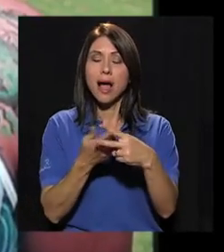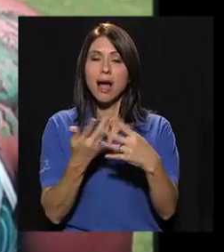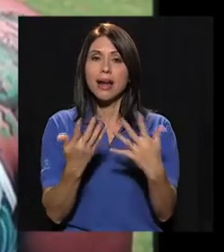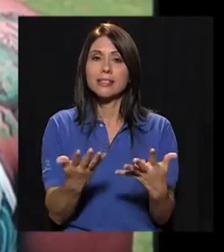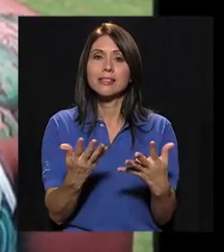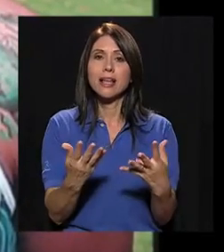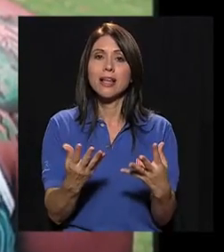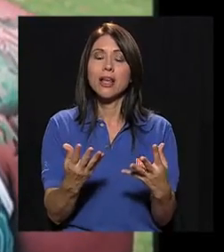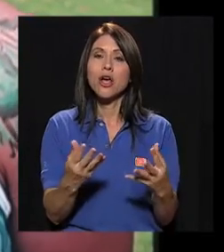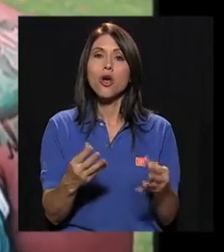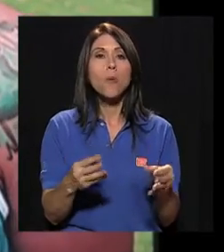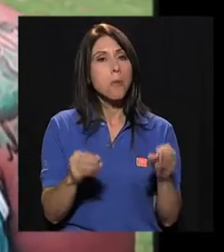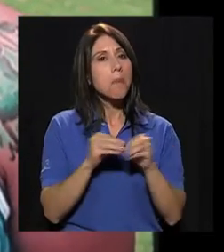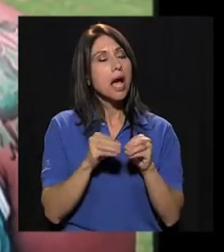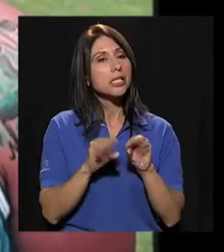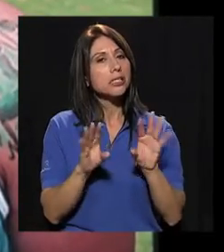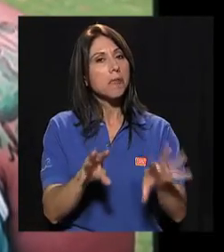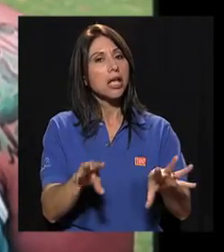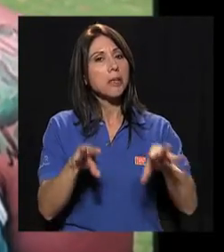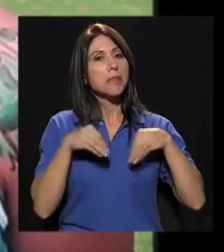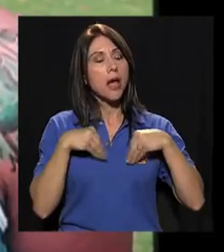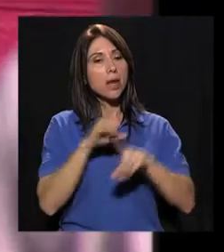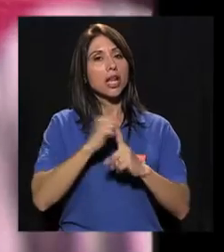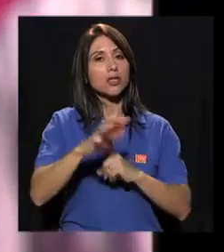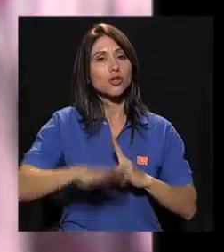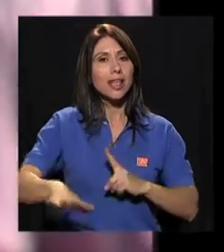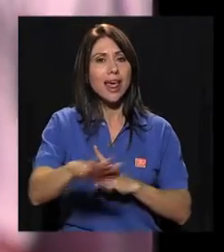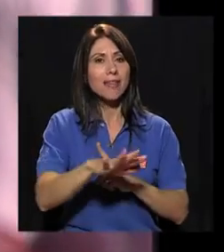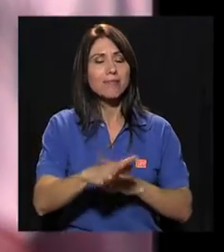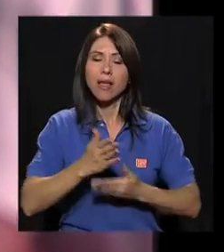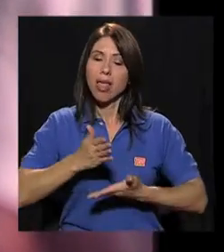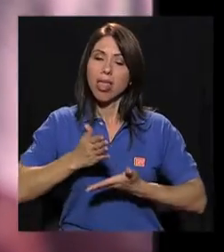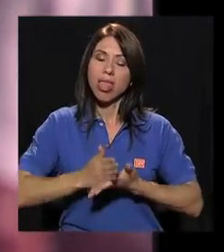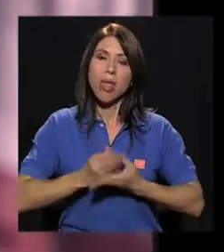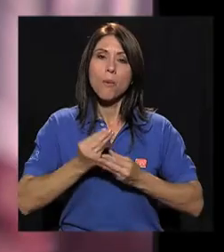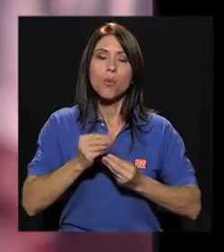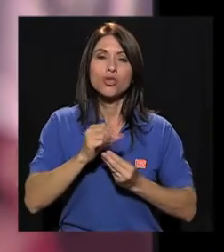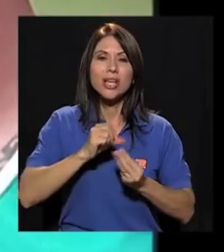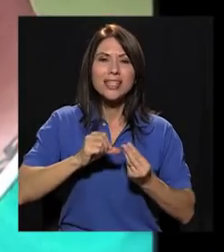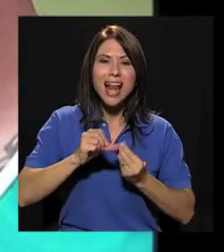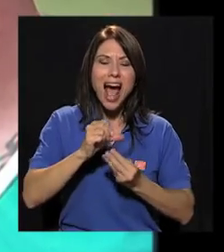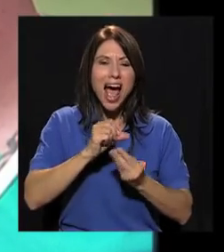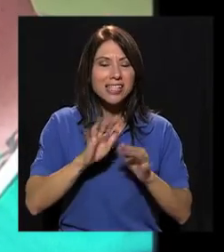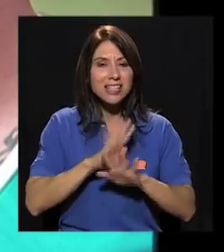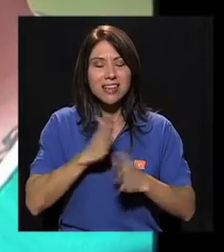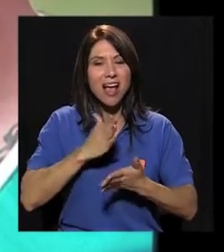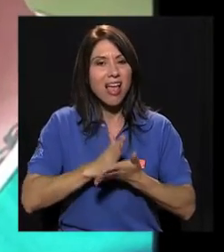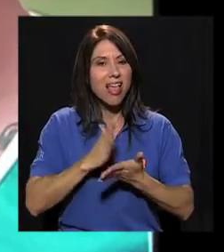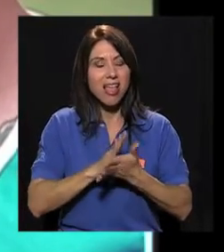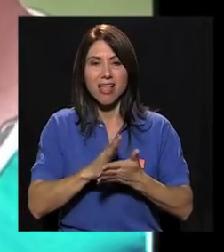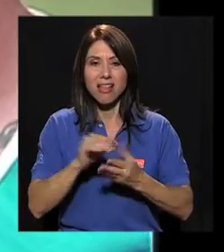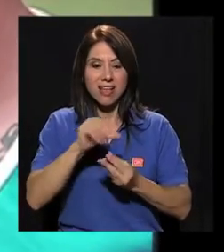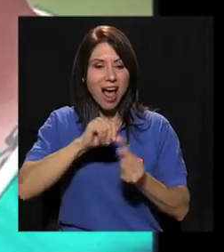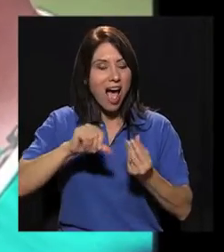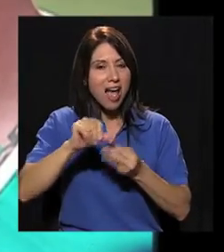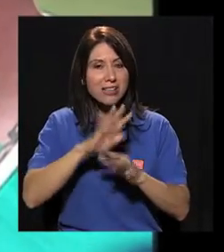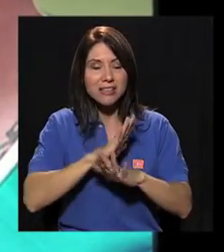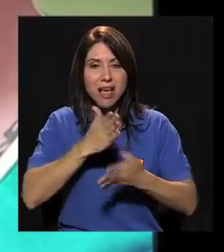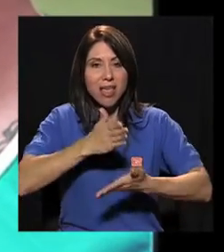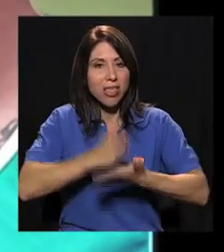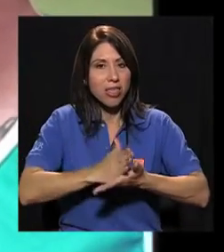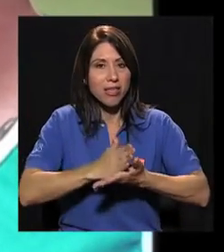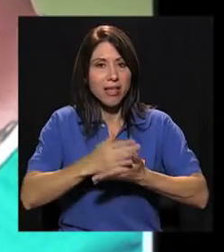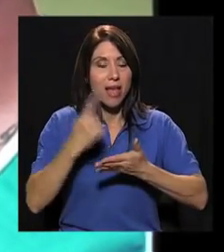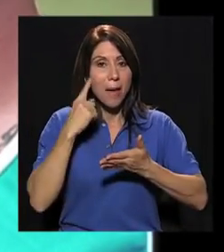ser como más aceptable en la sociedad. Se deja consumir muchas grasas. Yo he dejado de consumir muchas